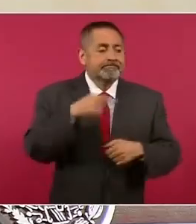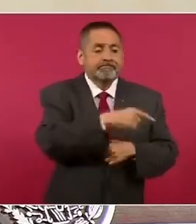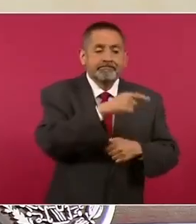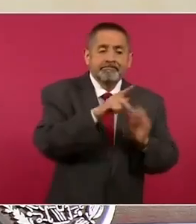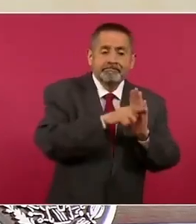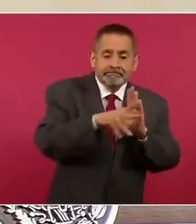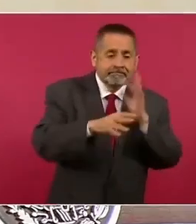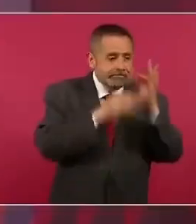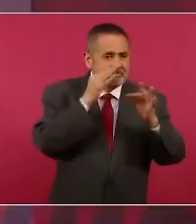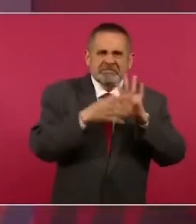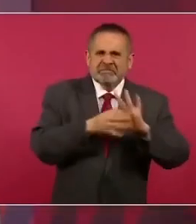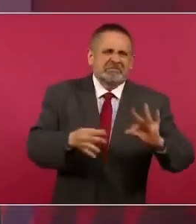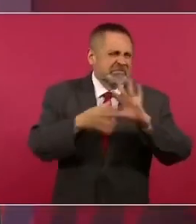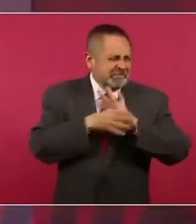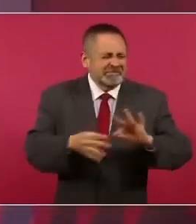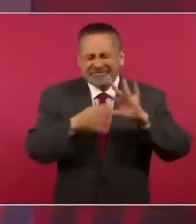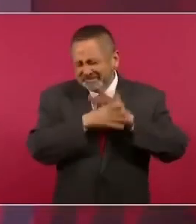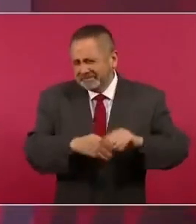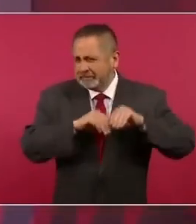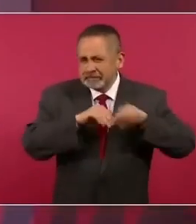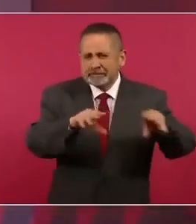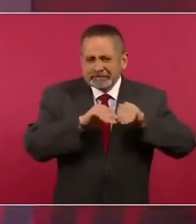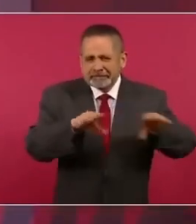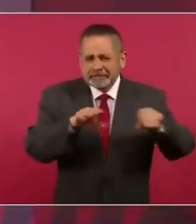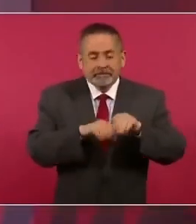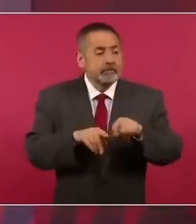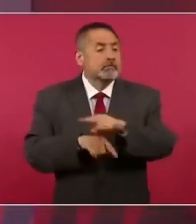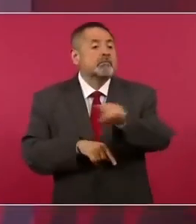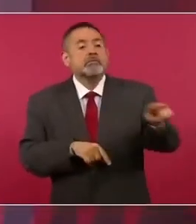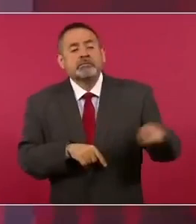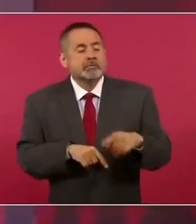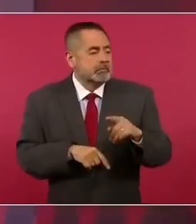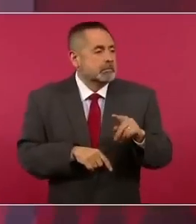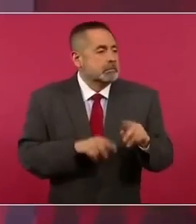por eso no hay que confiarse